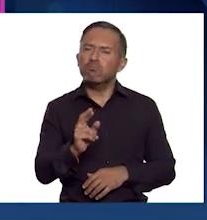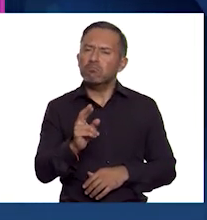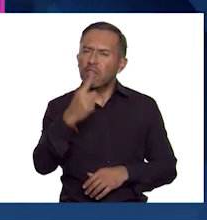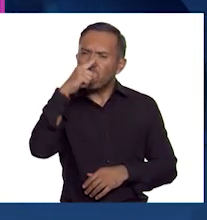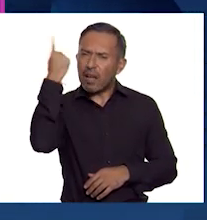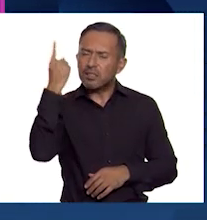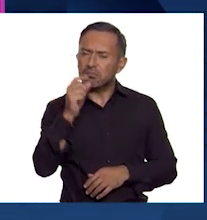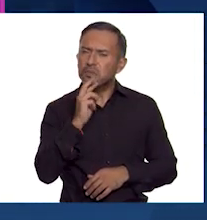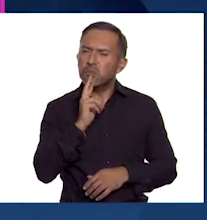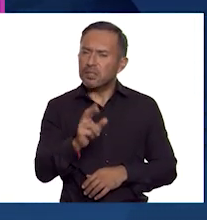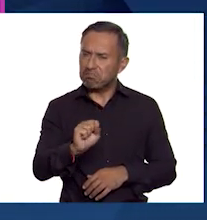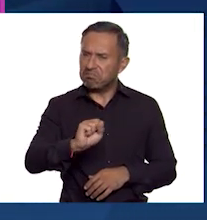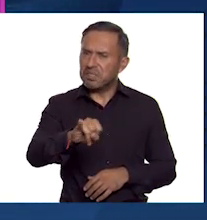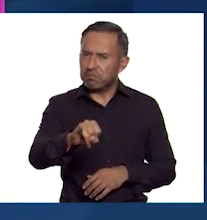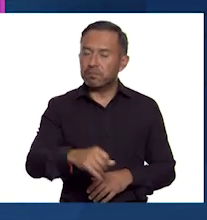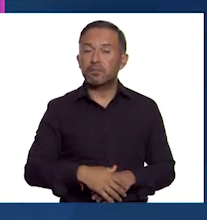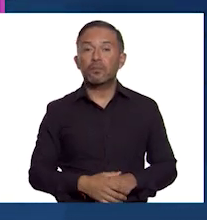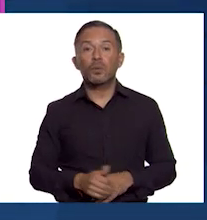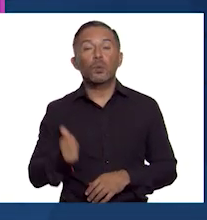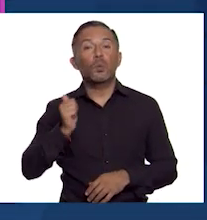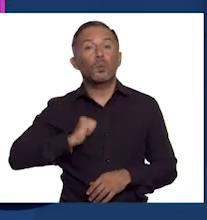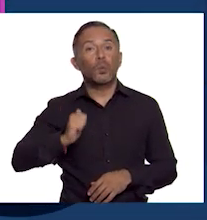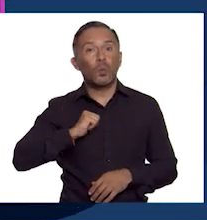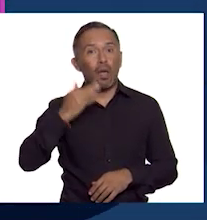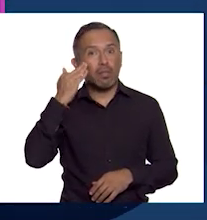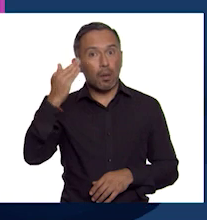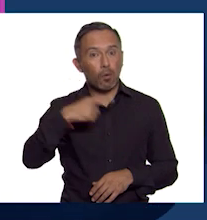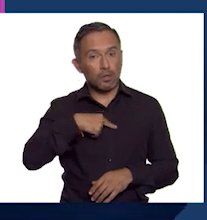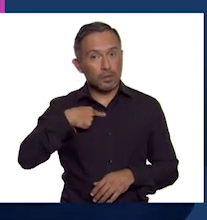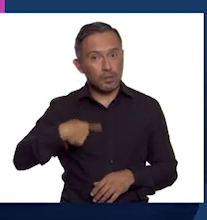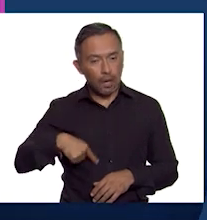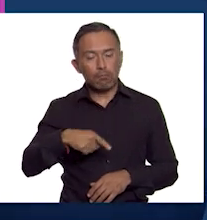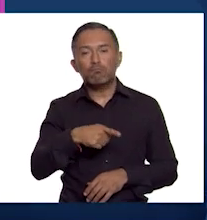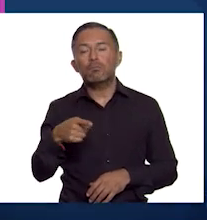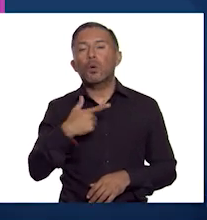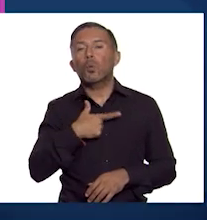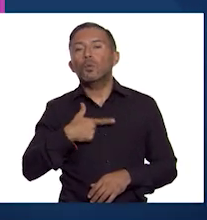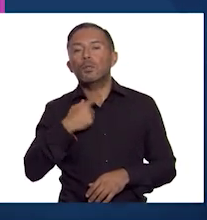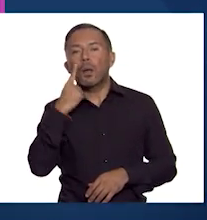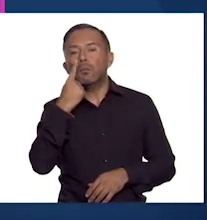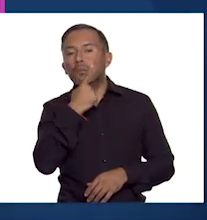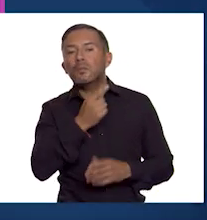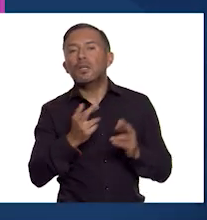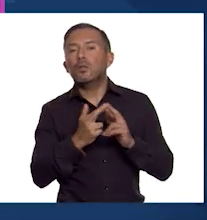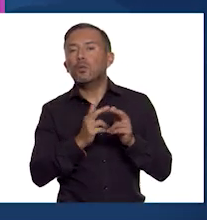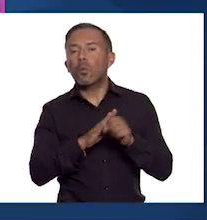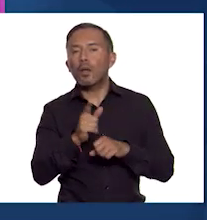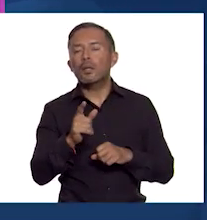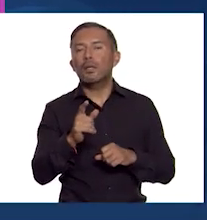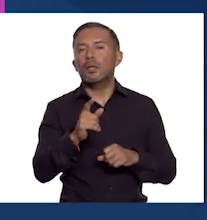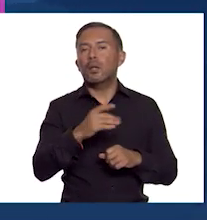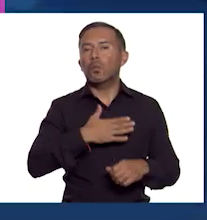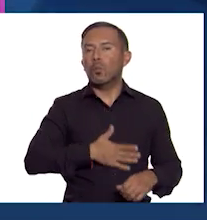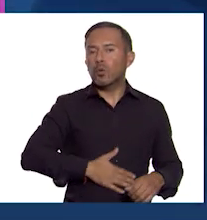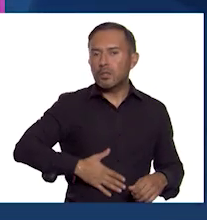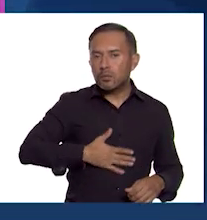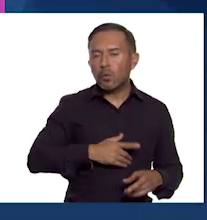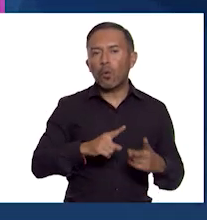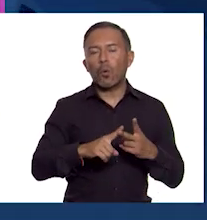Sí. Durante aquella época, los chinos podían elegir entre creer en el budismo, confucianismo o